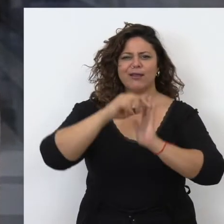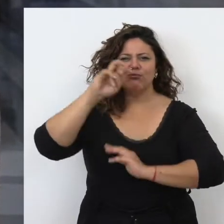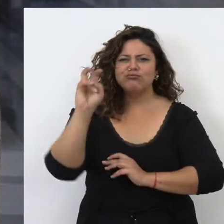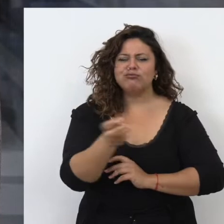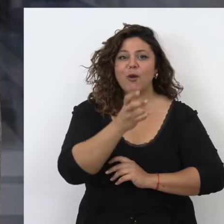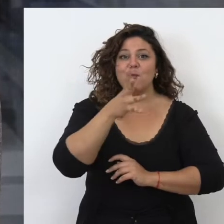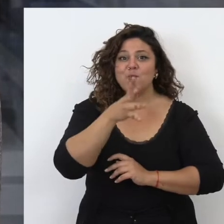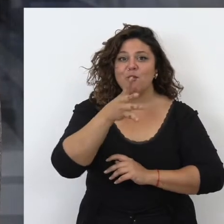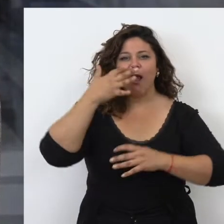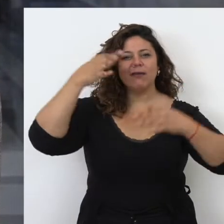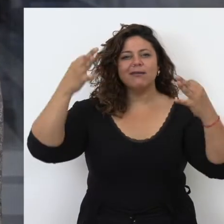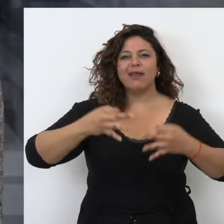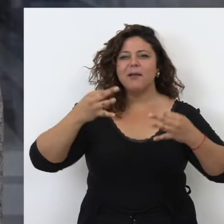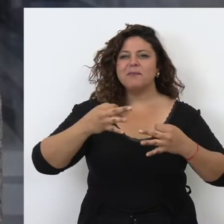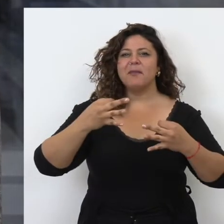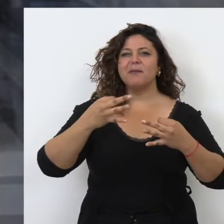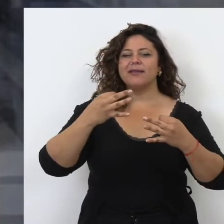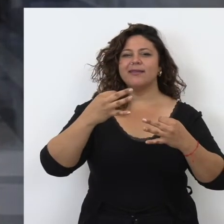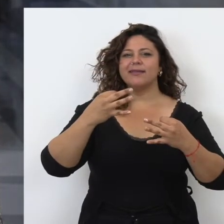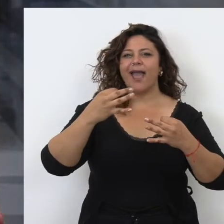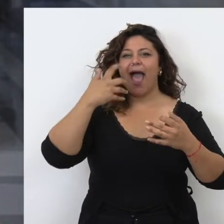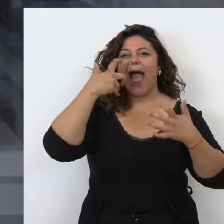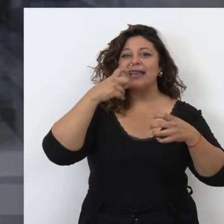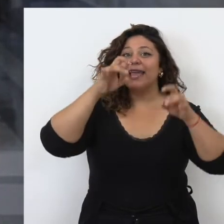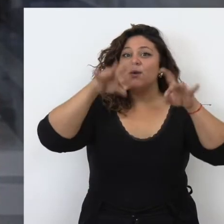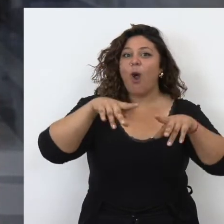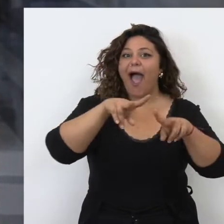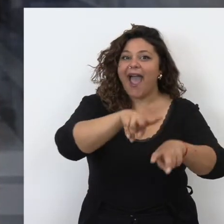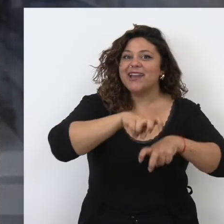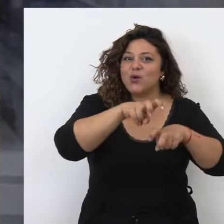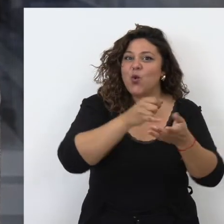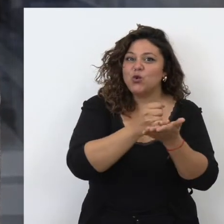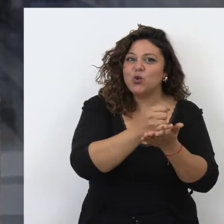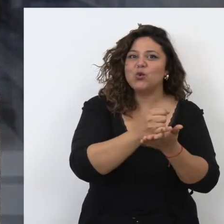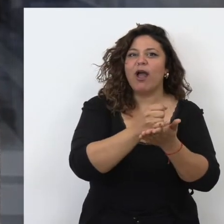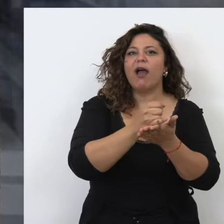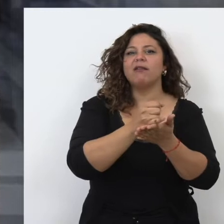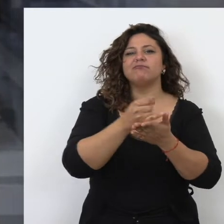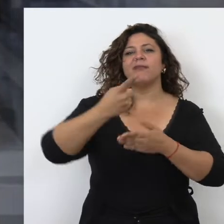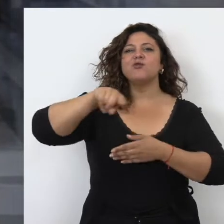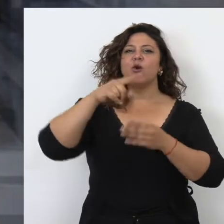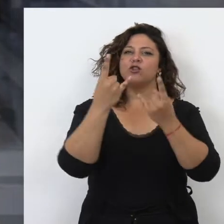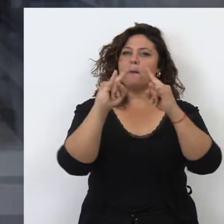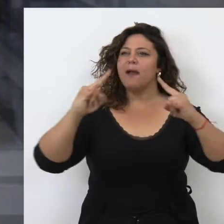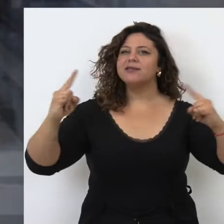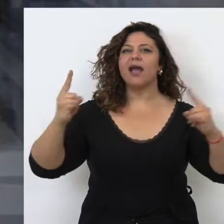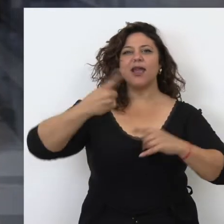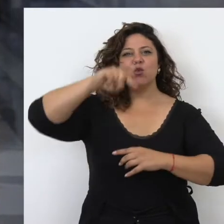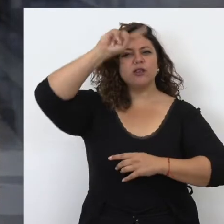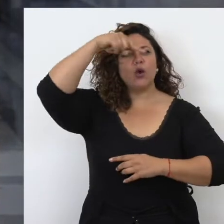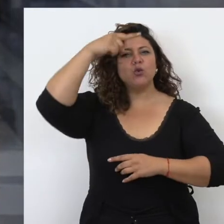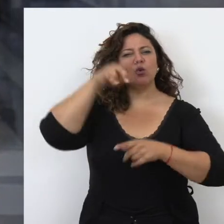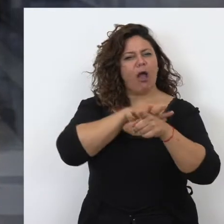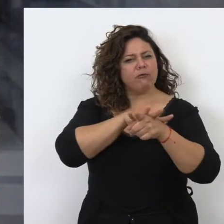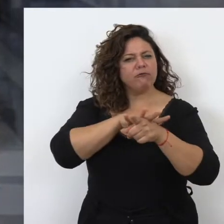técnicas, porque realmente un arte como la agricultura ha dejado en nuestro paisaje, en nuestra cultura,